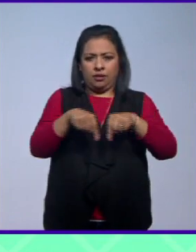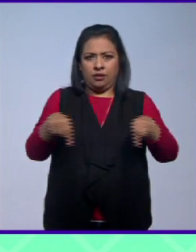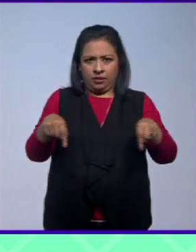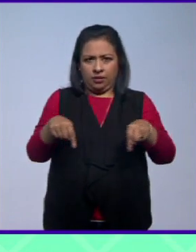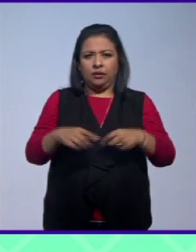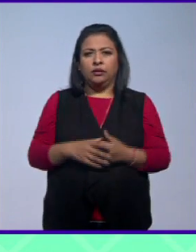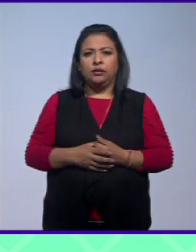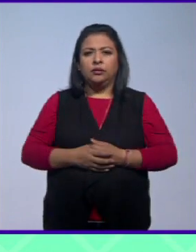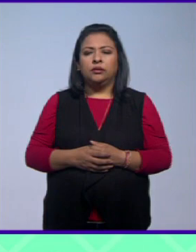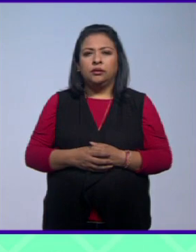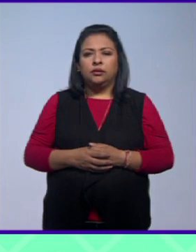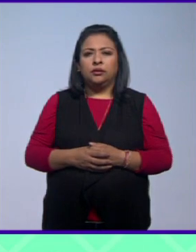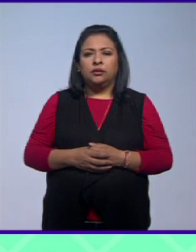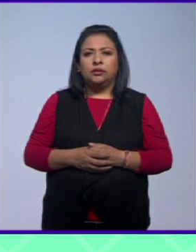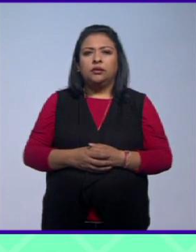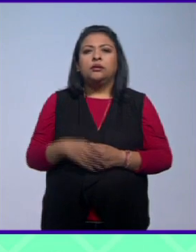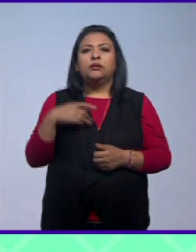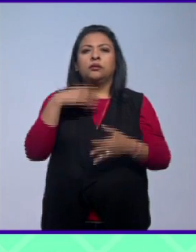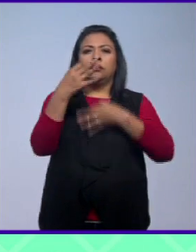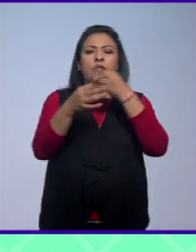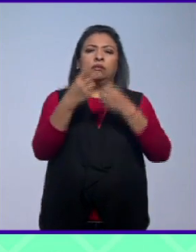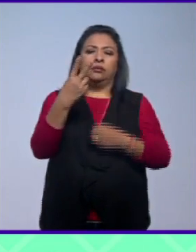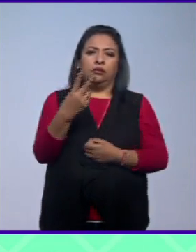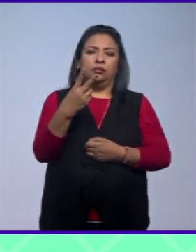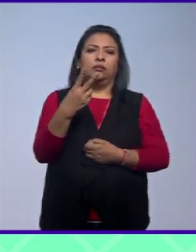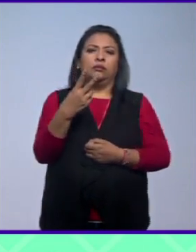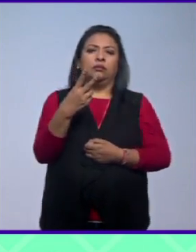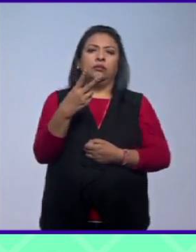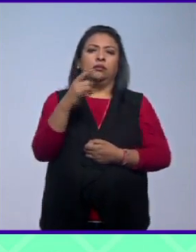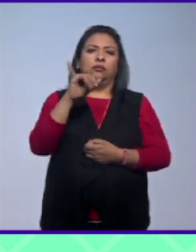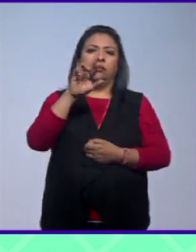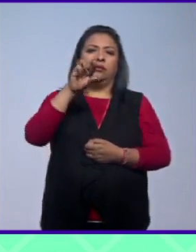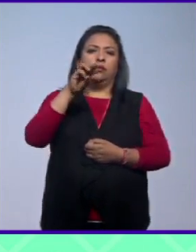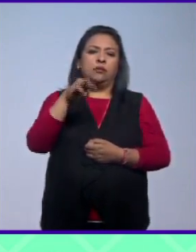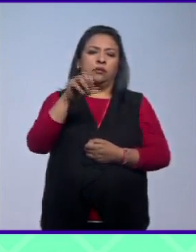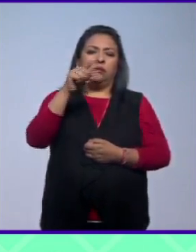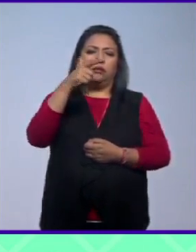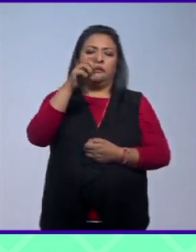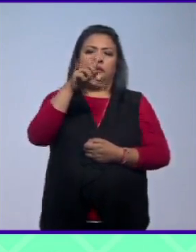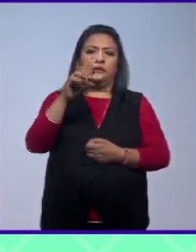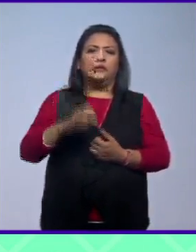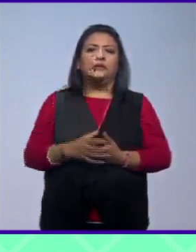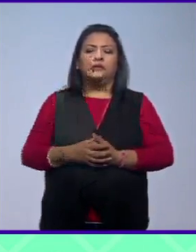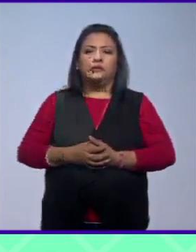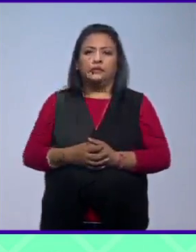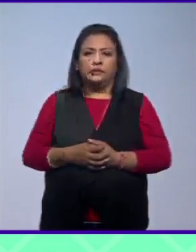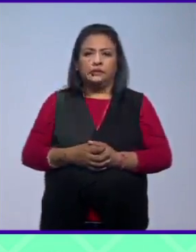aparece en pantalla Noticias 22 Irma Gallo